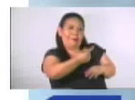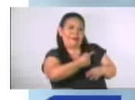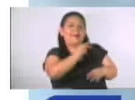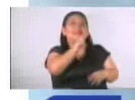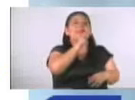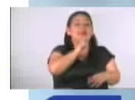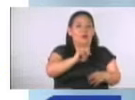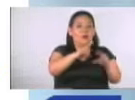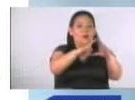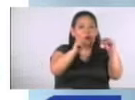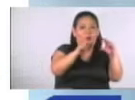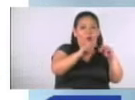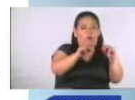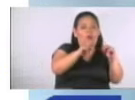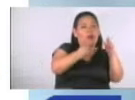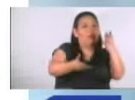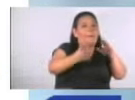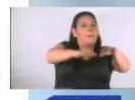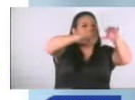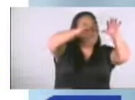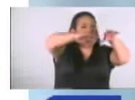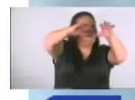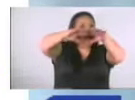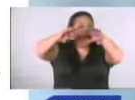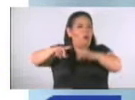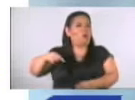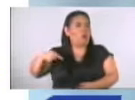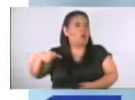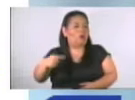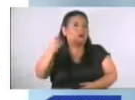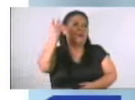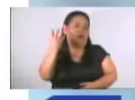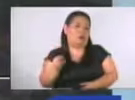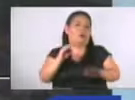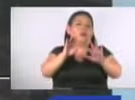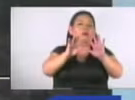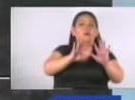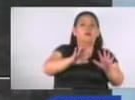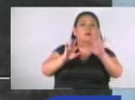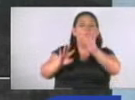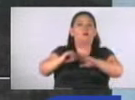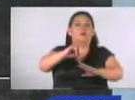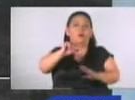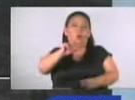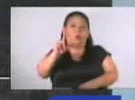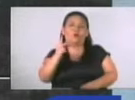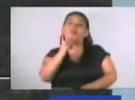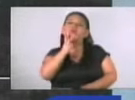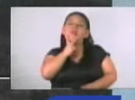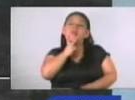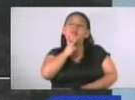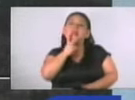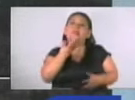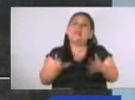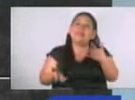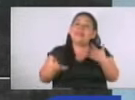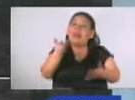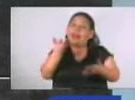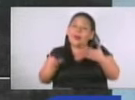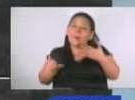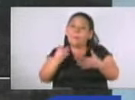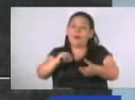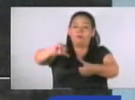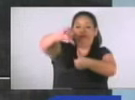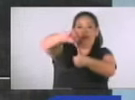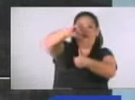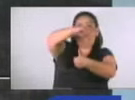se desplace sobre nuestro país el viernes 19 de julio y se extienda su influencia durante el